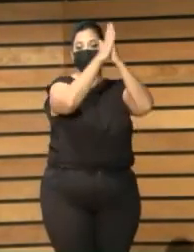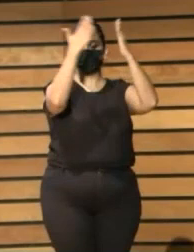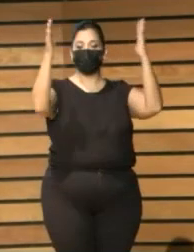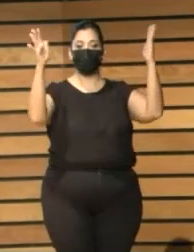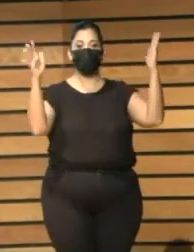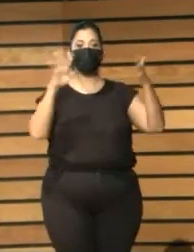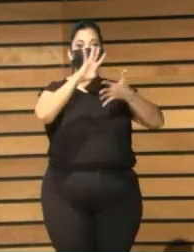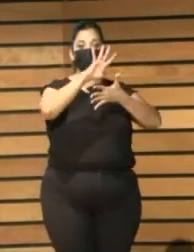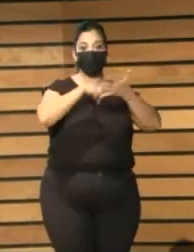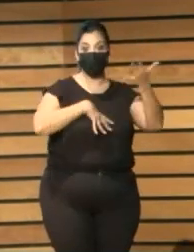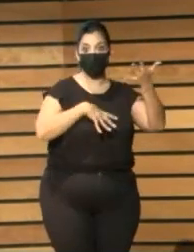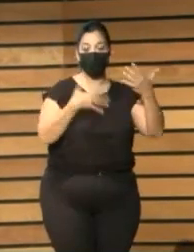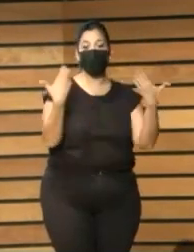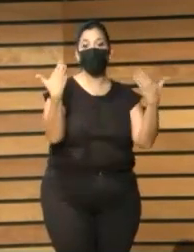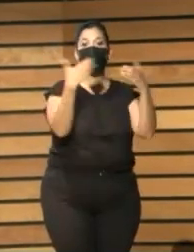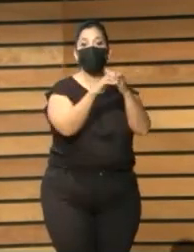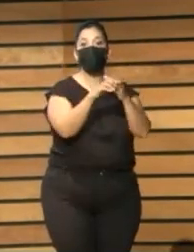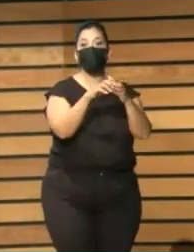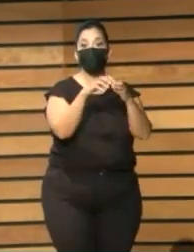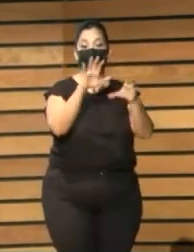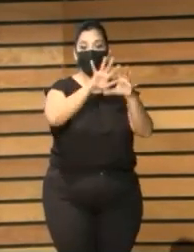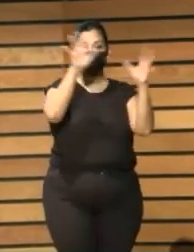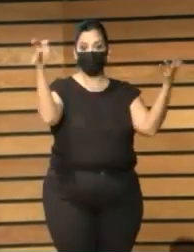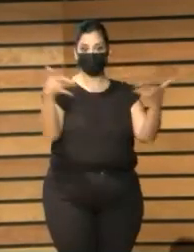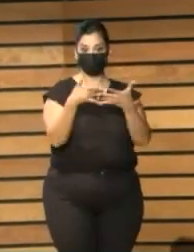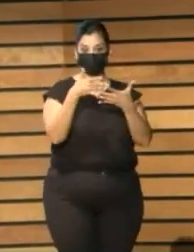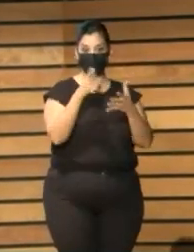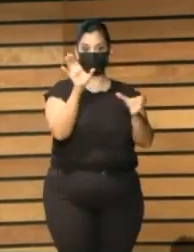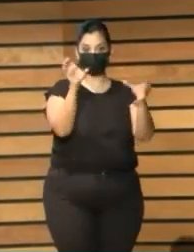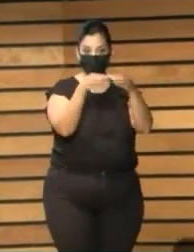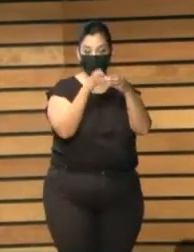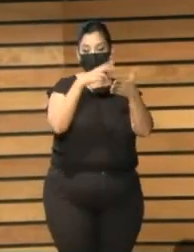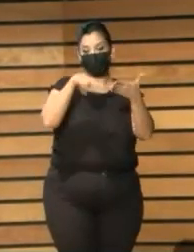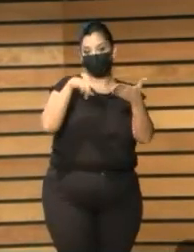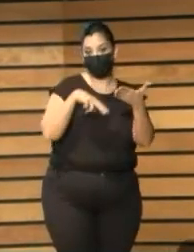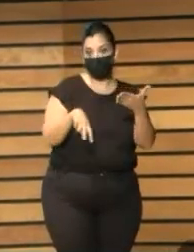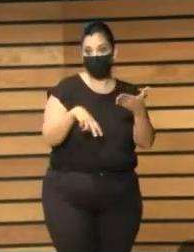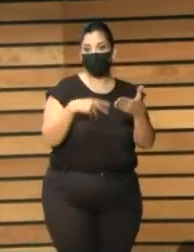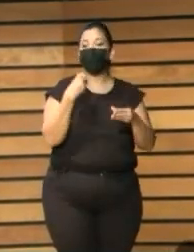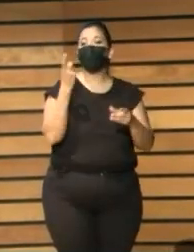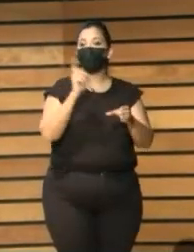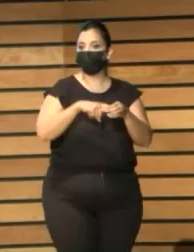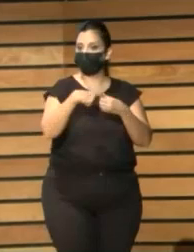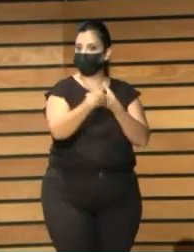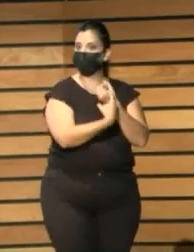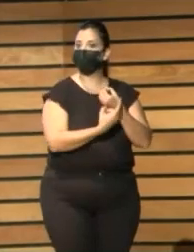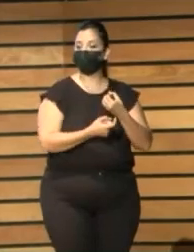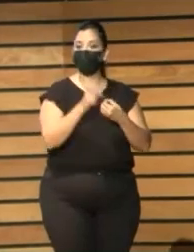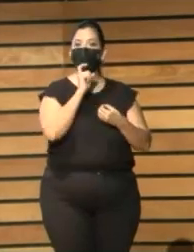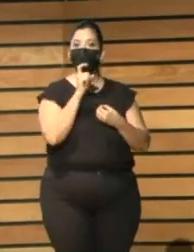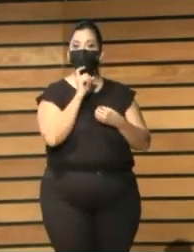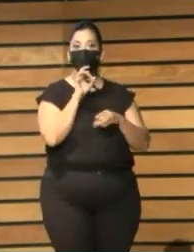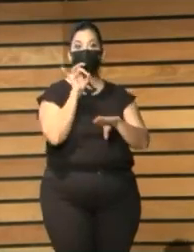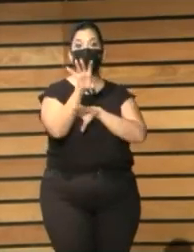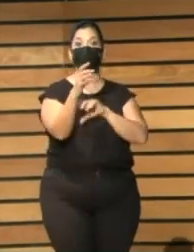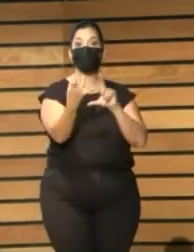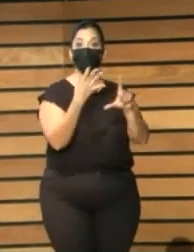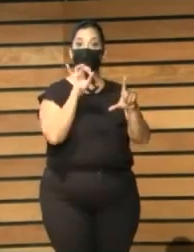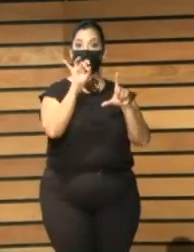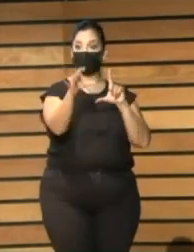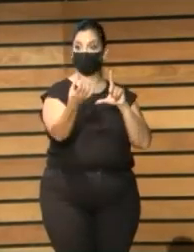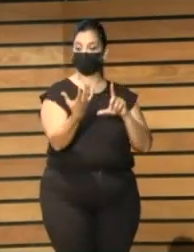participado en sus clubs de lectura virtuales a través de la mensajería instantánea que ellos utilizan.